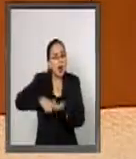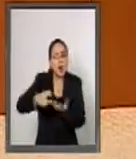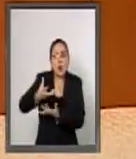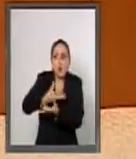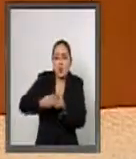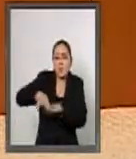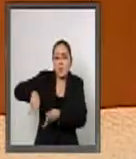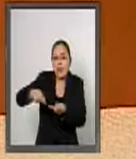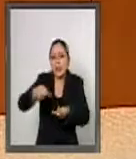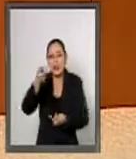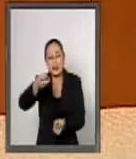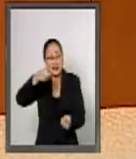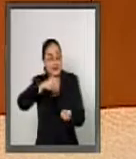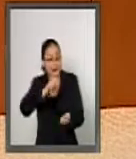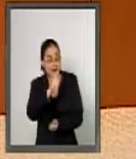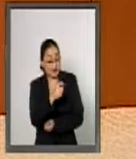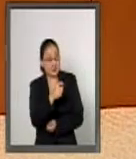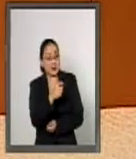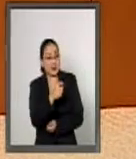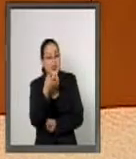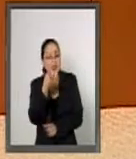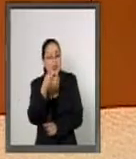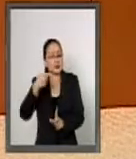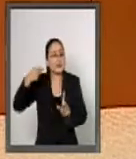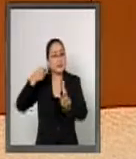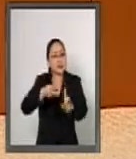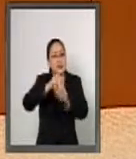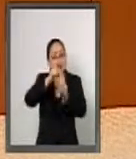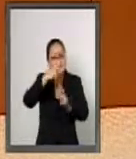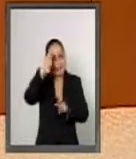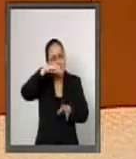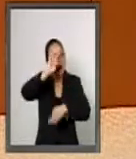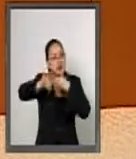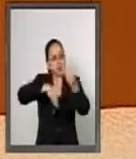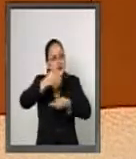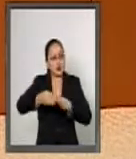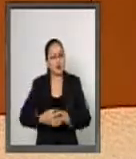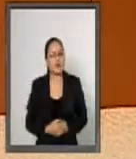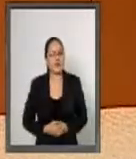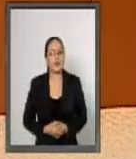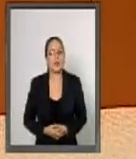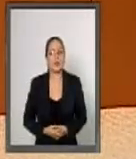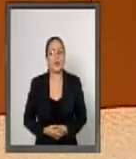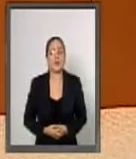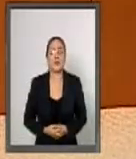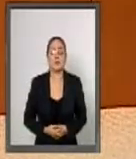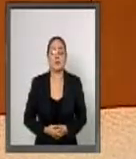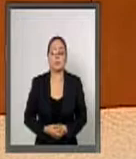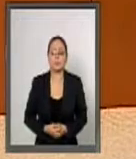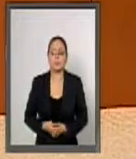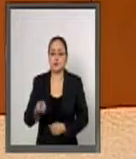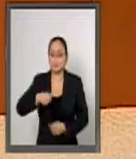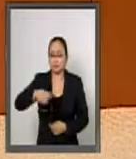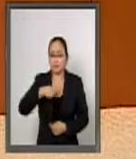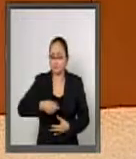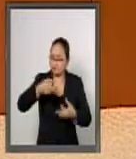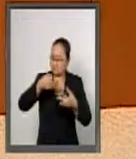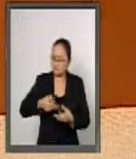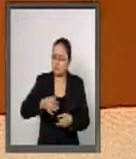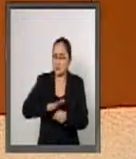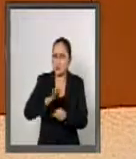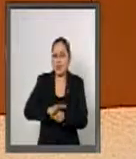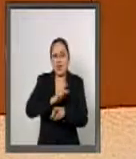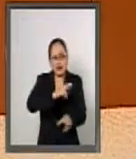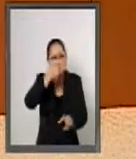sea un asunto de todos. El reconocer oficialmente el